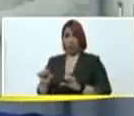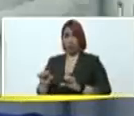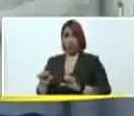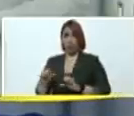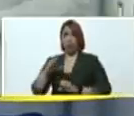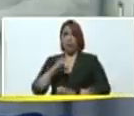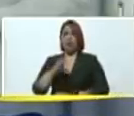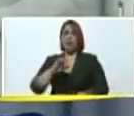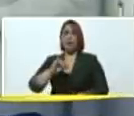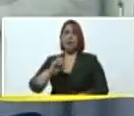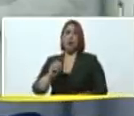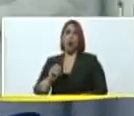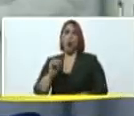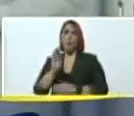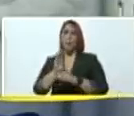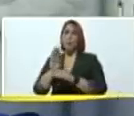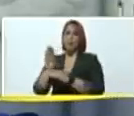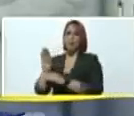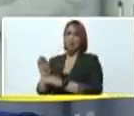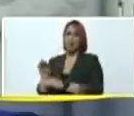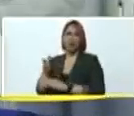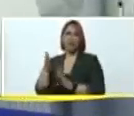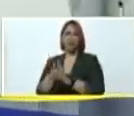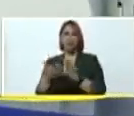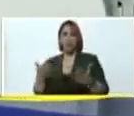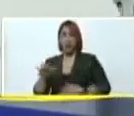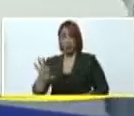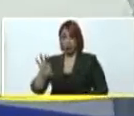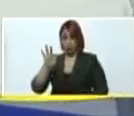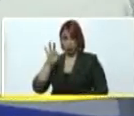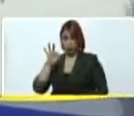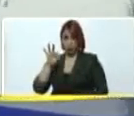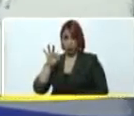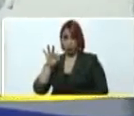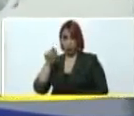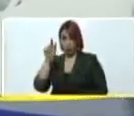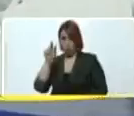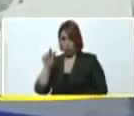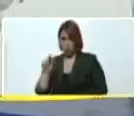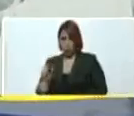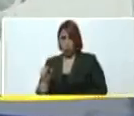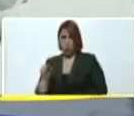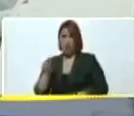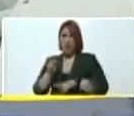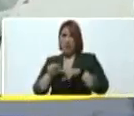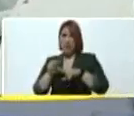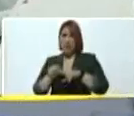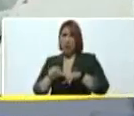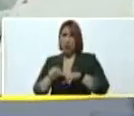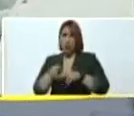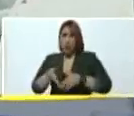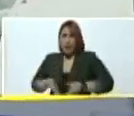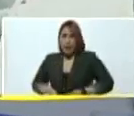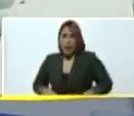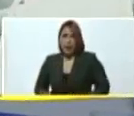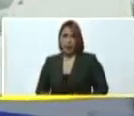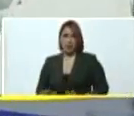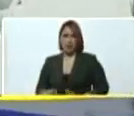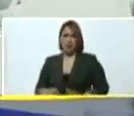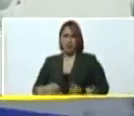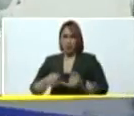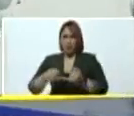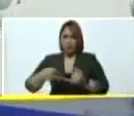Este laboratorio se especializa en agarrar la médula de los niñitos cuando nacen, cordón umbilical.